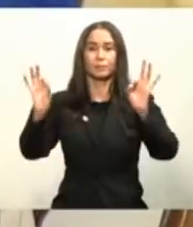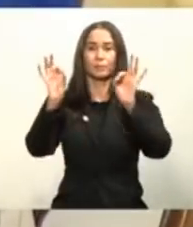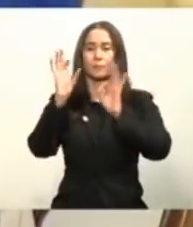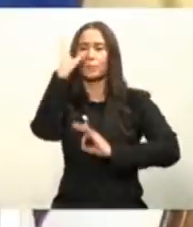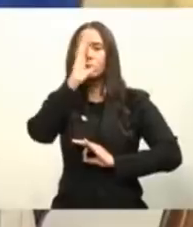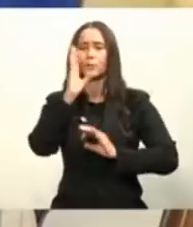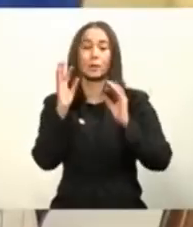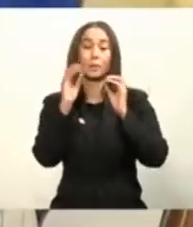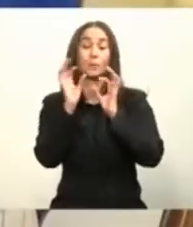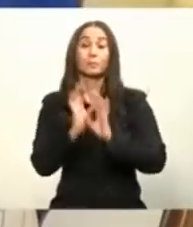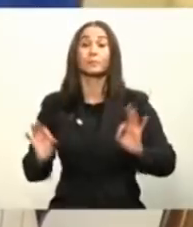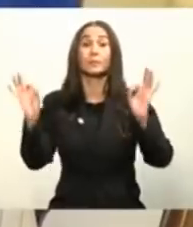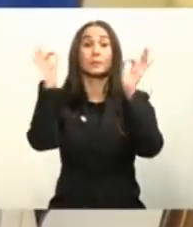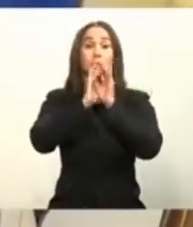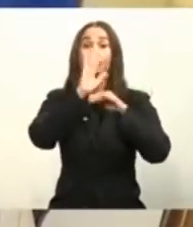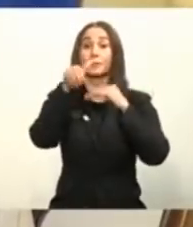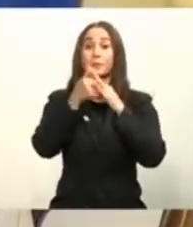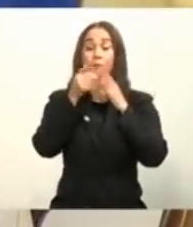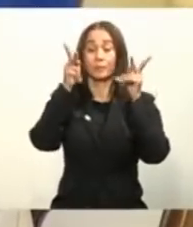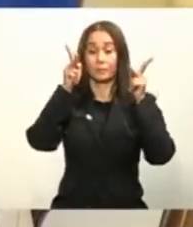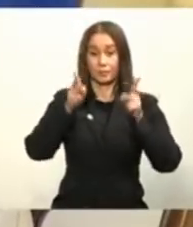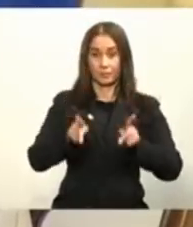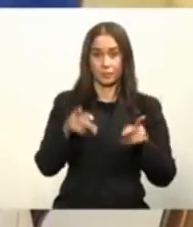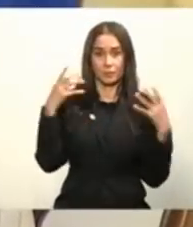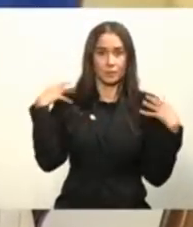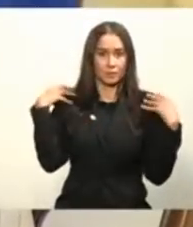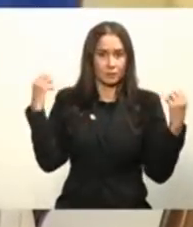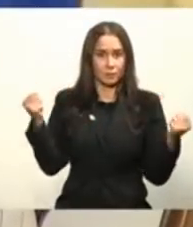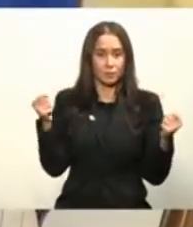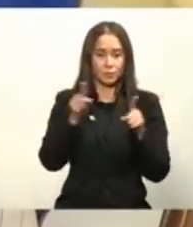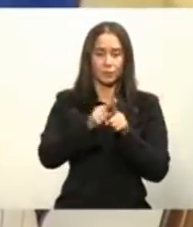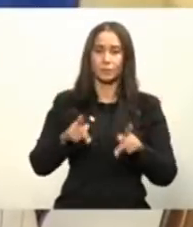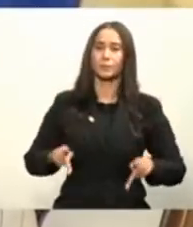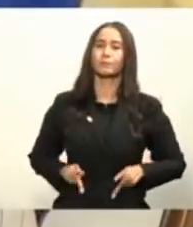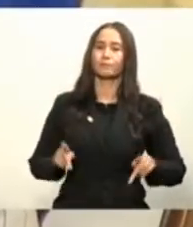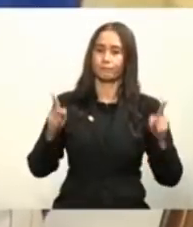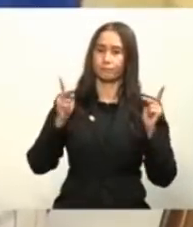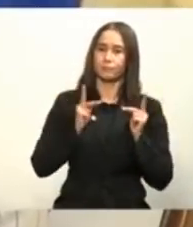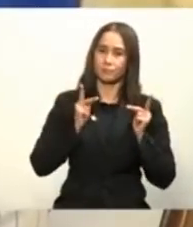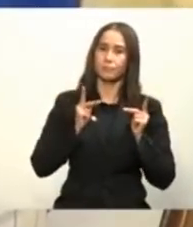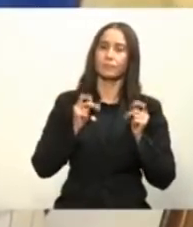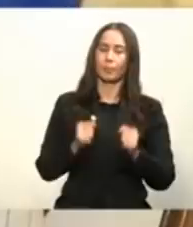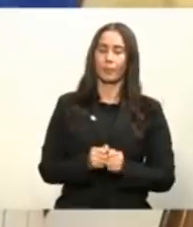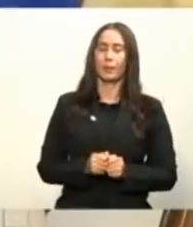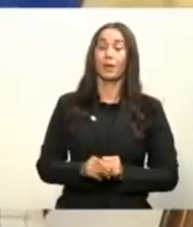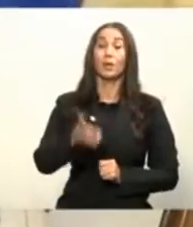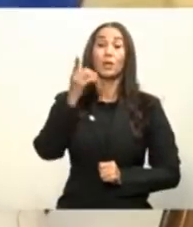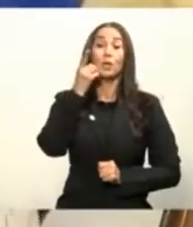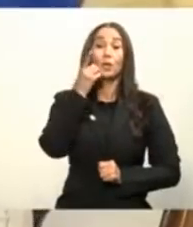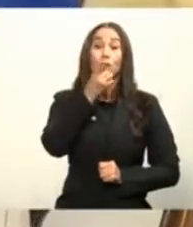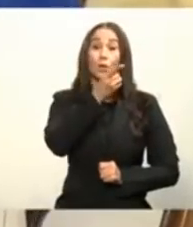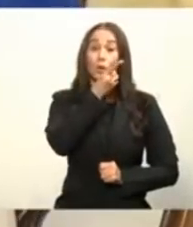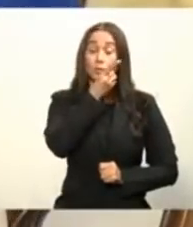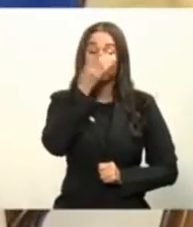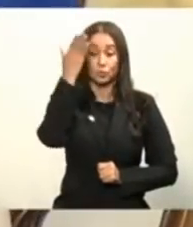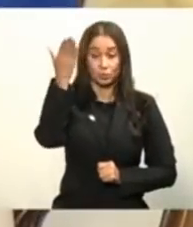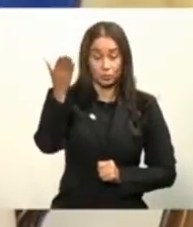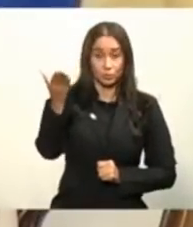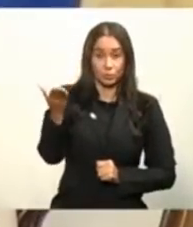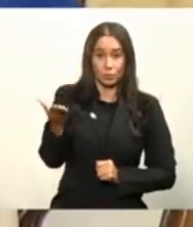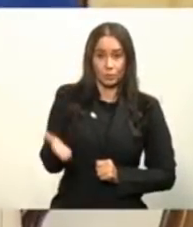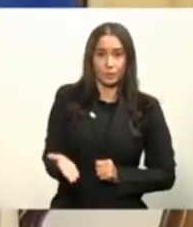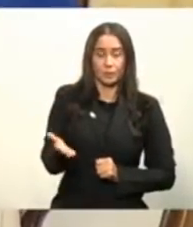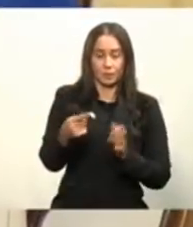todo ser vivo, la salud, la vida. Los dominicanos hemos dado cátedra de lo